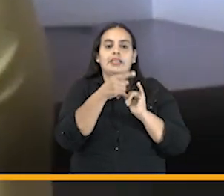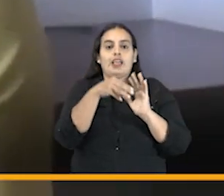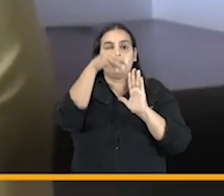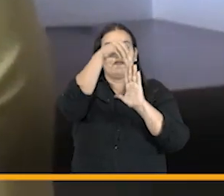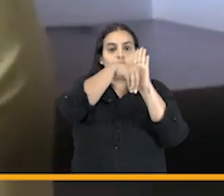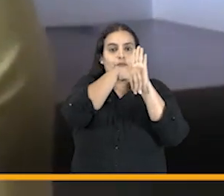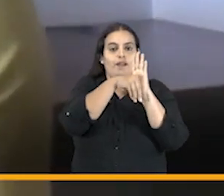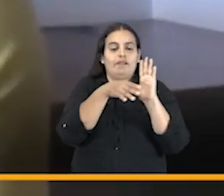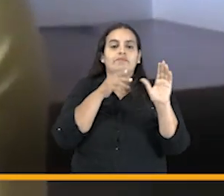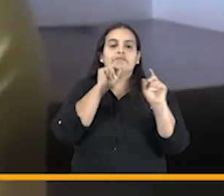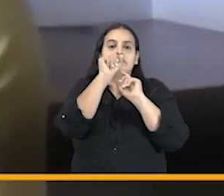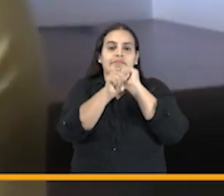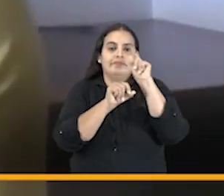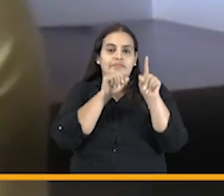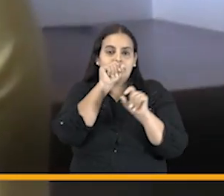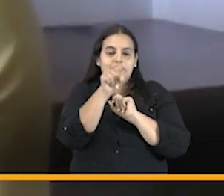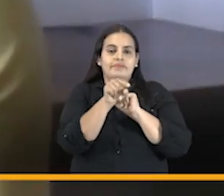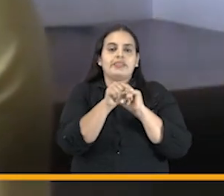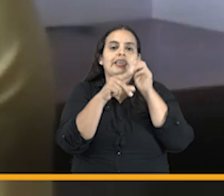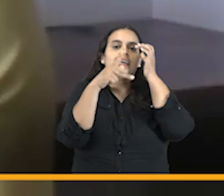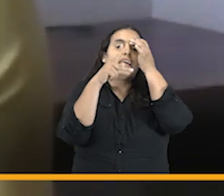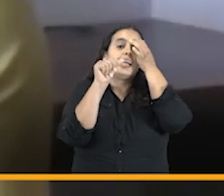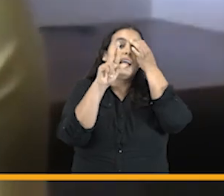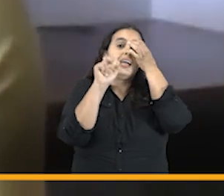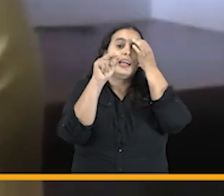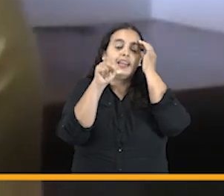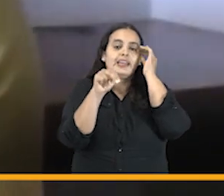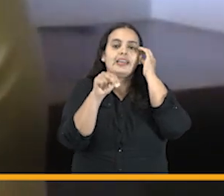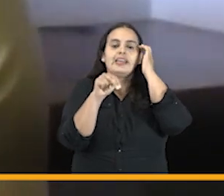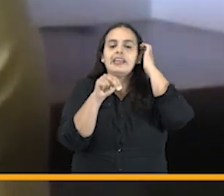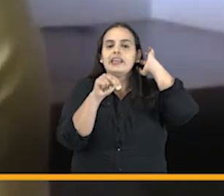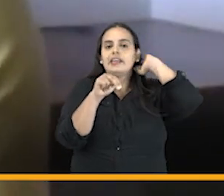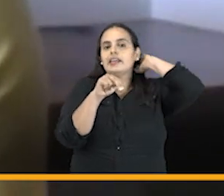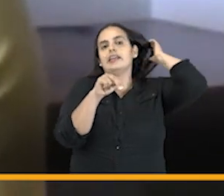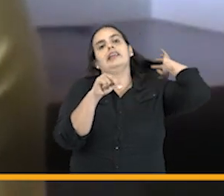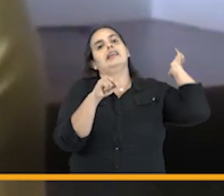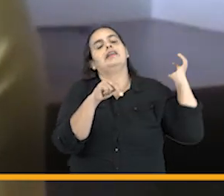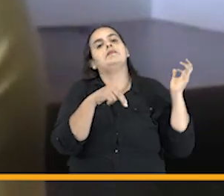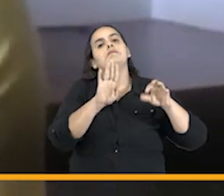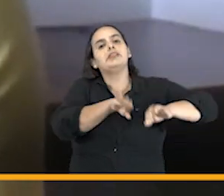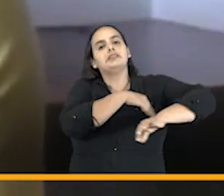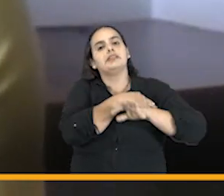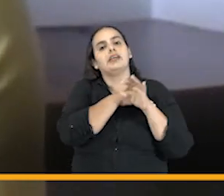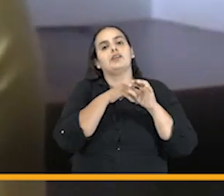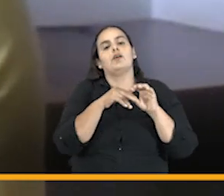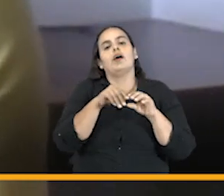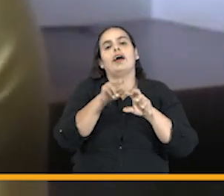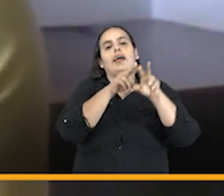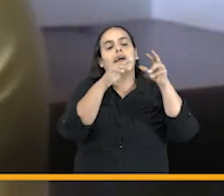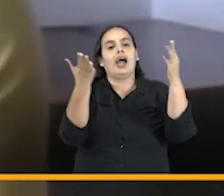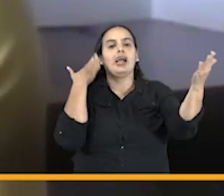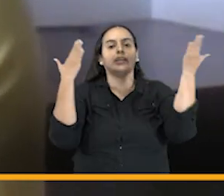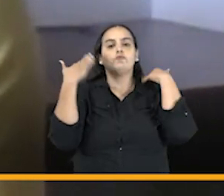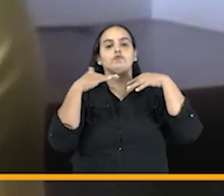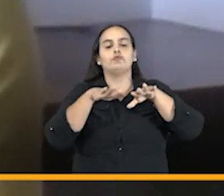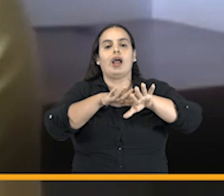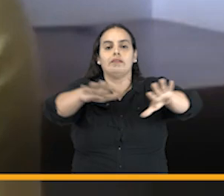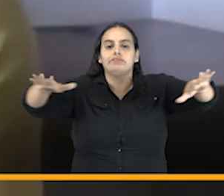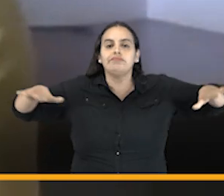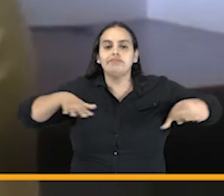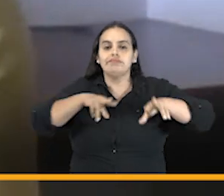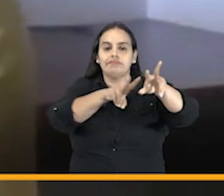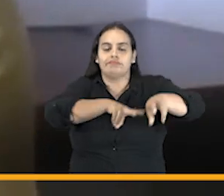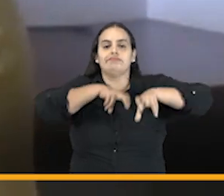publicado en nuestra página web Karen Patricia Girado del ministerio de agricultura pregunta ¿qué está haciendo la